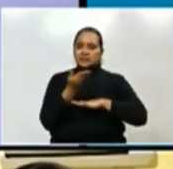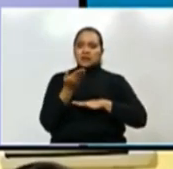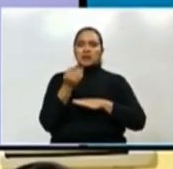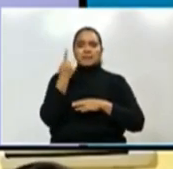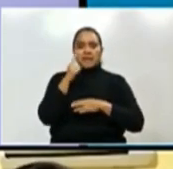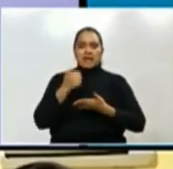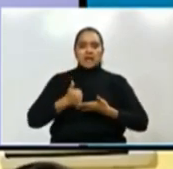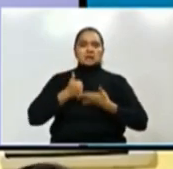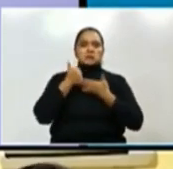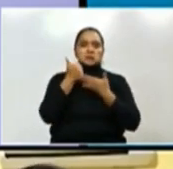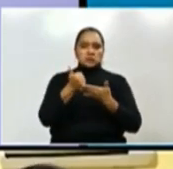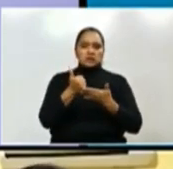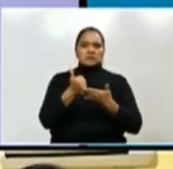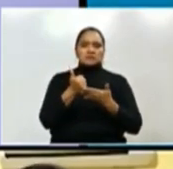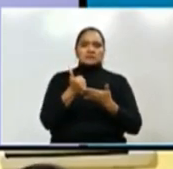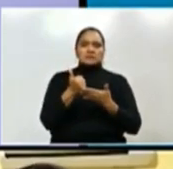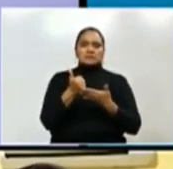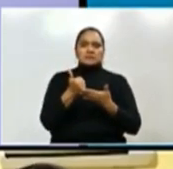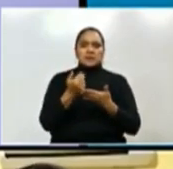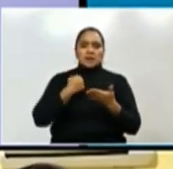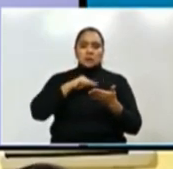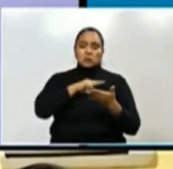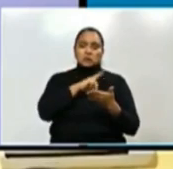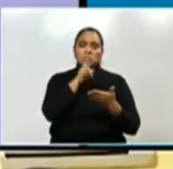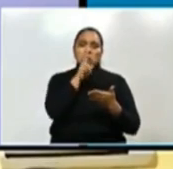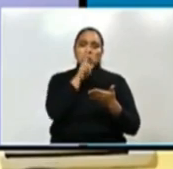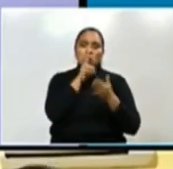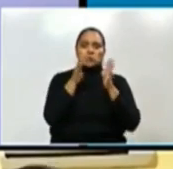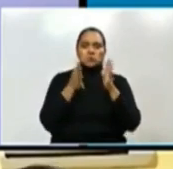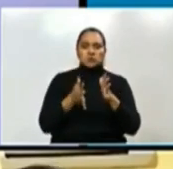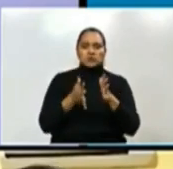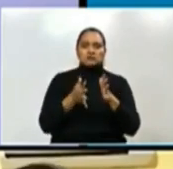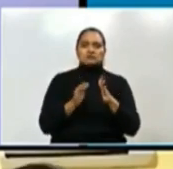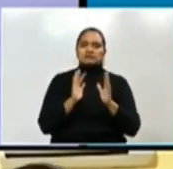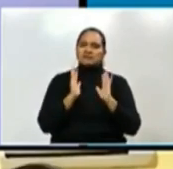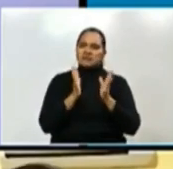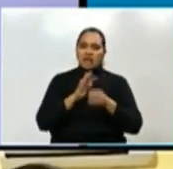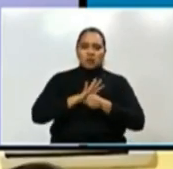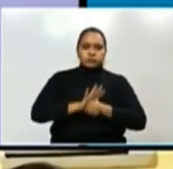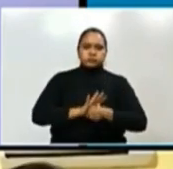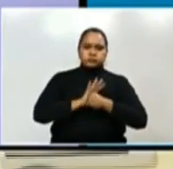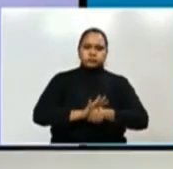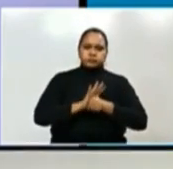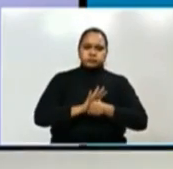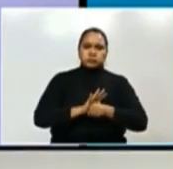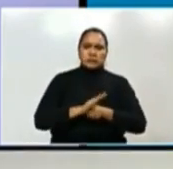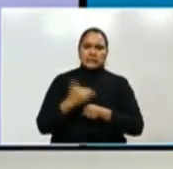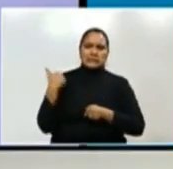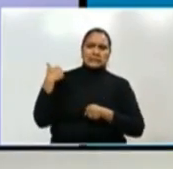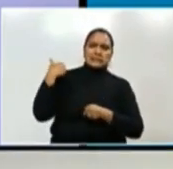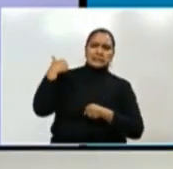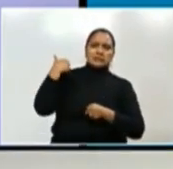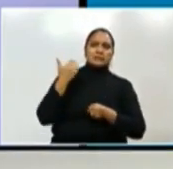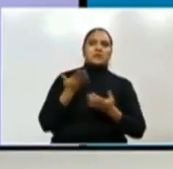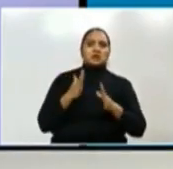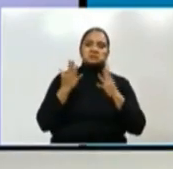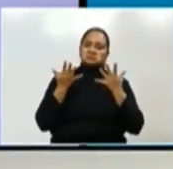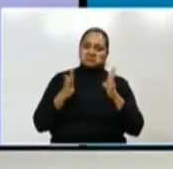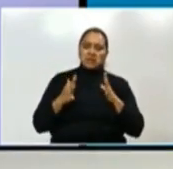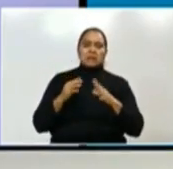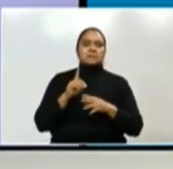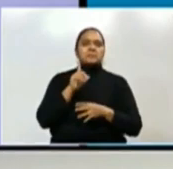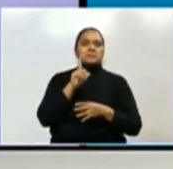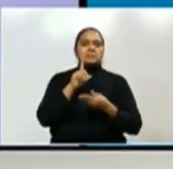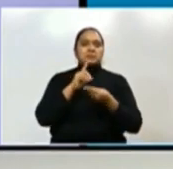oxígeno que nuestra gente tenía ya mucha presión sobre nosotros, así que muy contentos, al igual que el resto de los